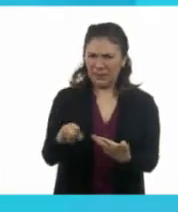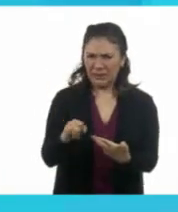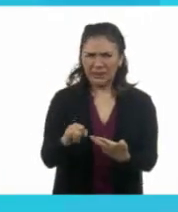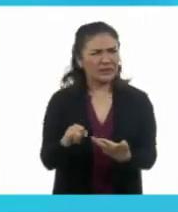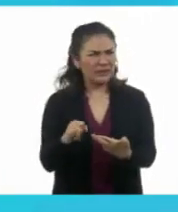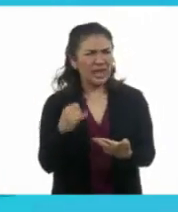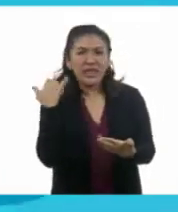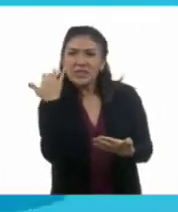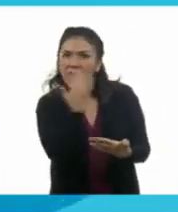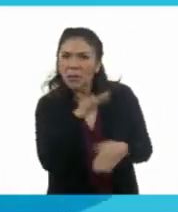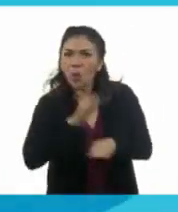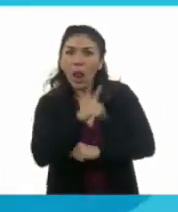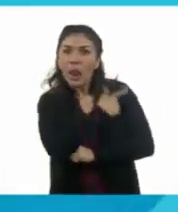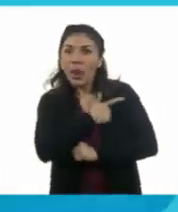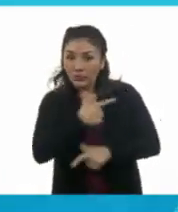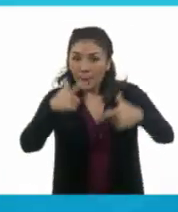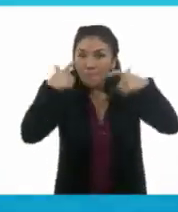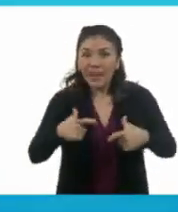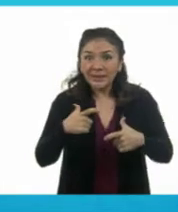¿Sabor favorito de pastel?